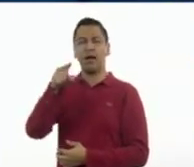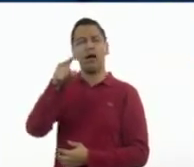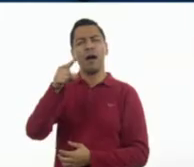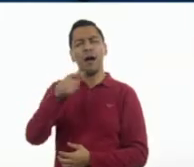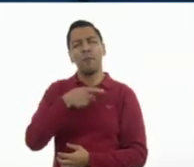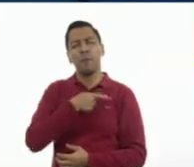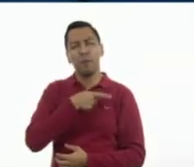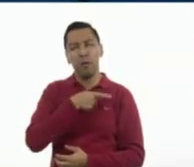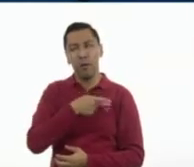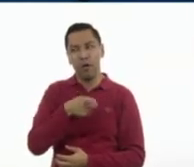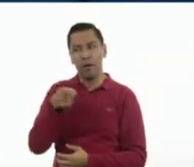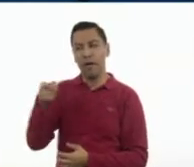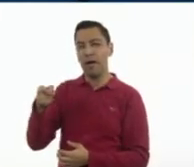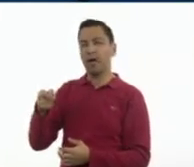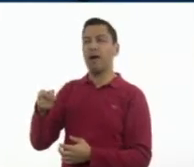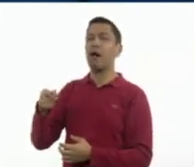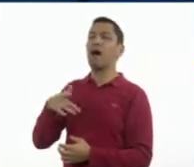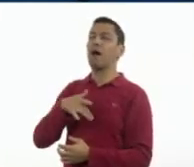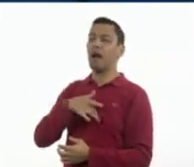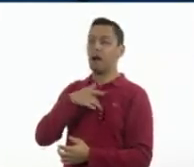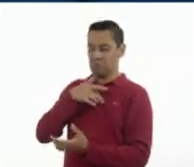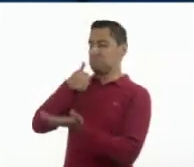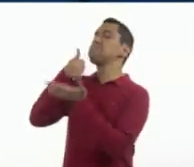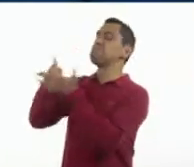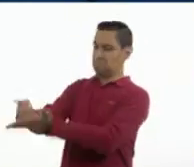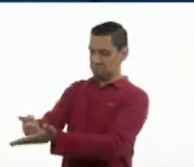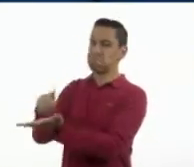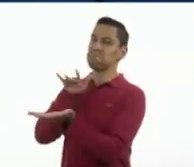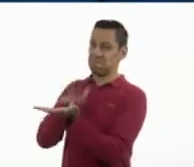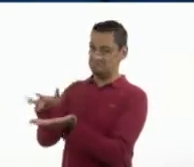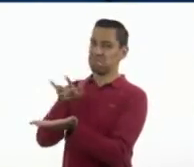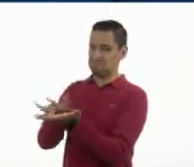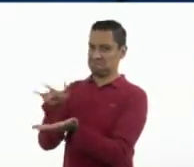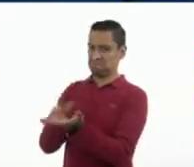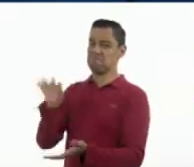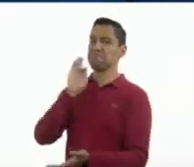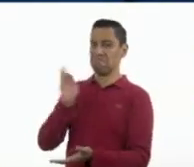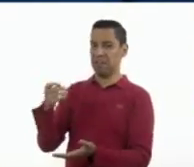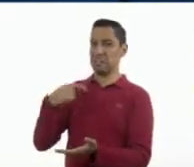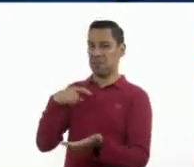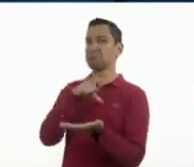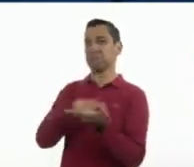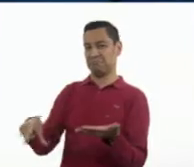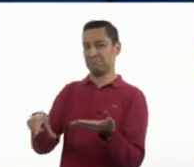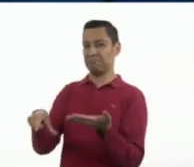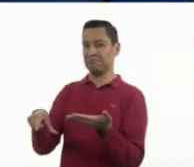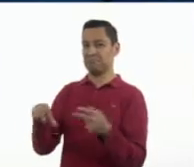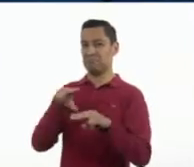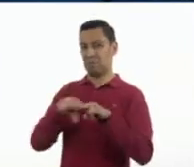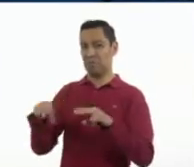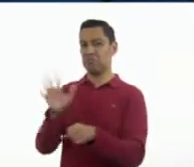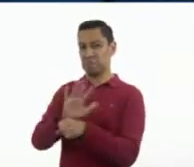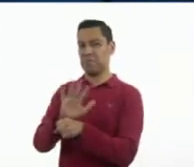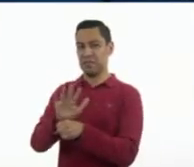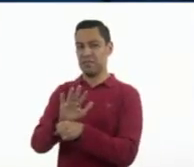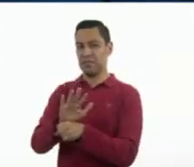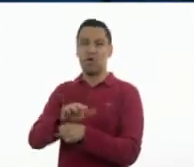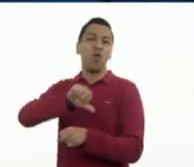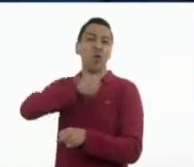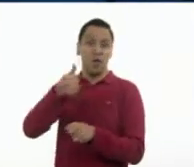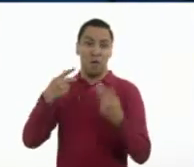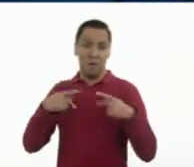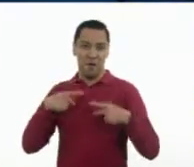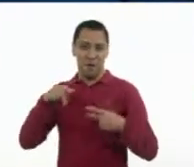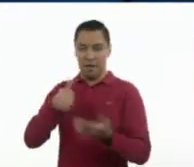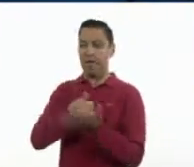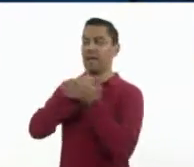para que las personas se convenzan de que con lo que están comprando, están contribuyendo también a ayudar a otras personas. Y